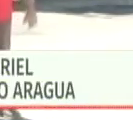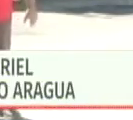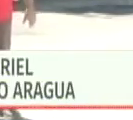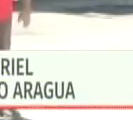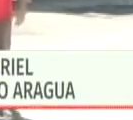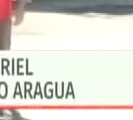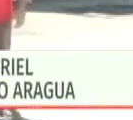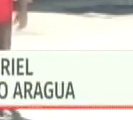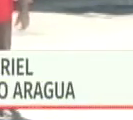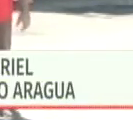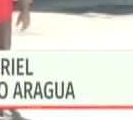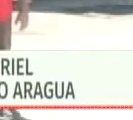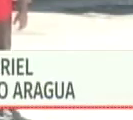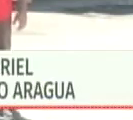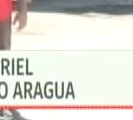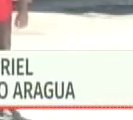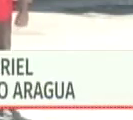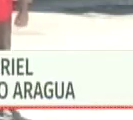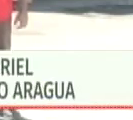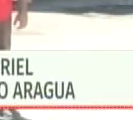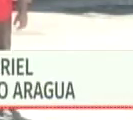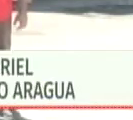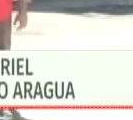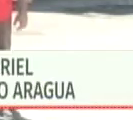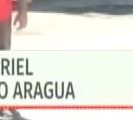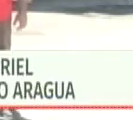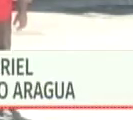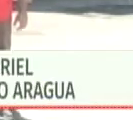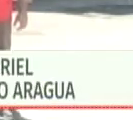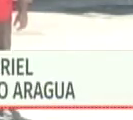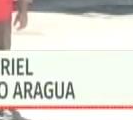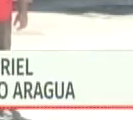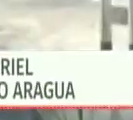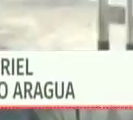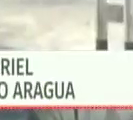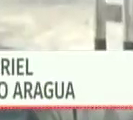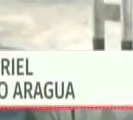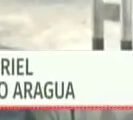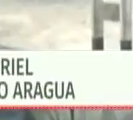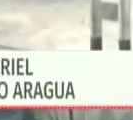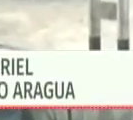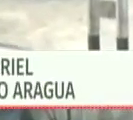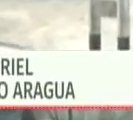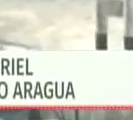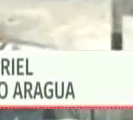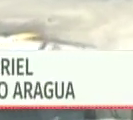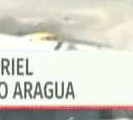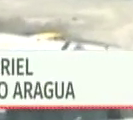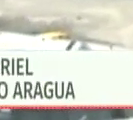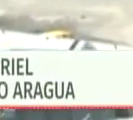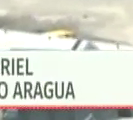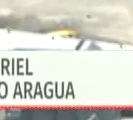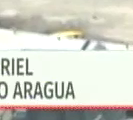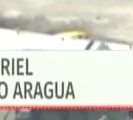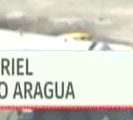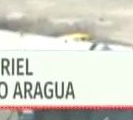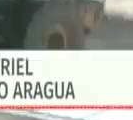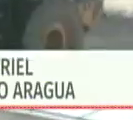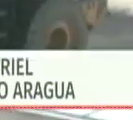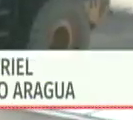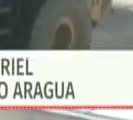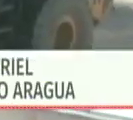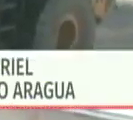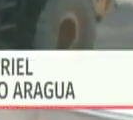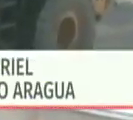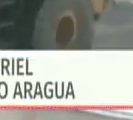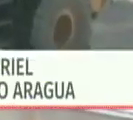tenemos cubierto todo el círculo productivo desde la búsqueda de agregado la búsqueda del cemento asfáltico y la pavimentación ya sea